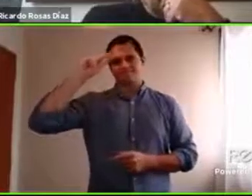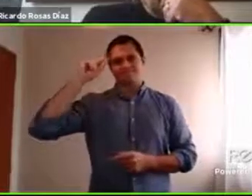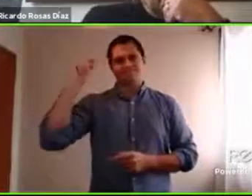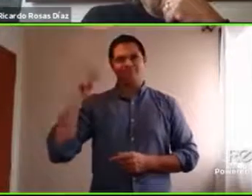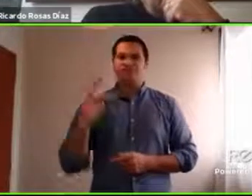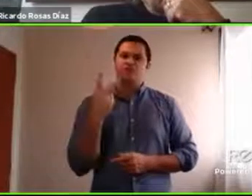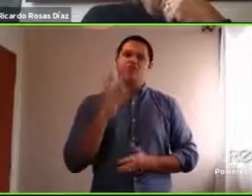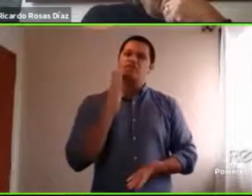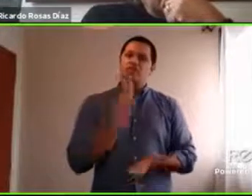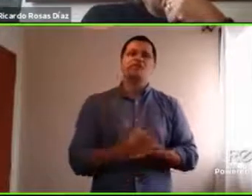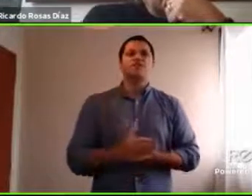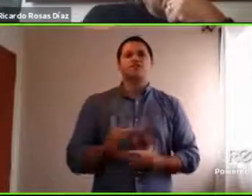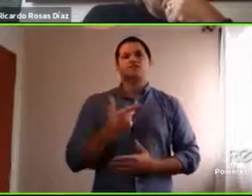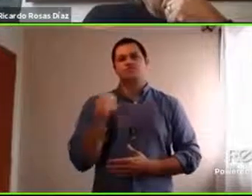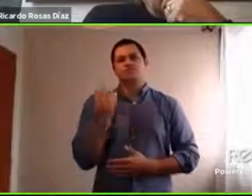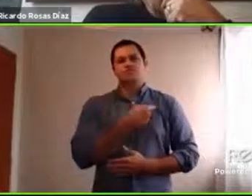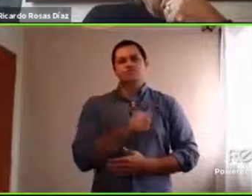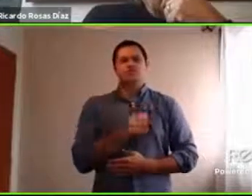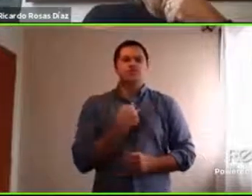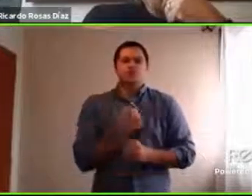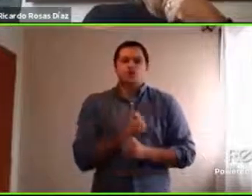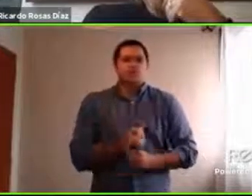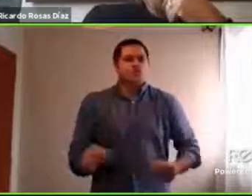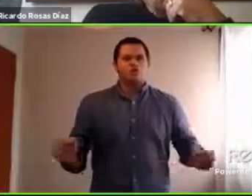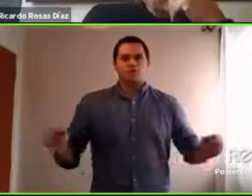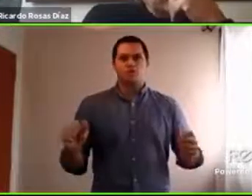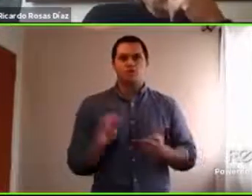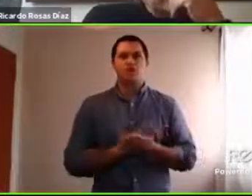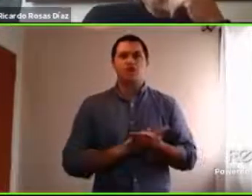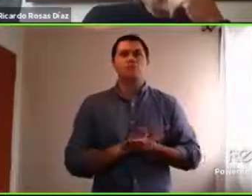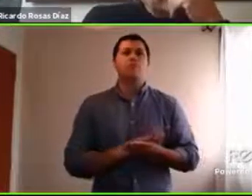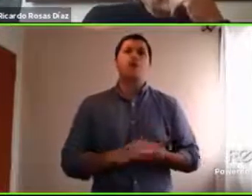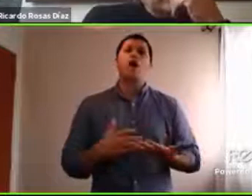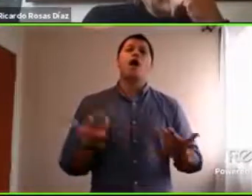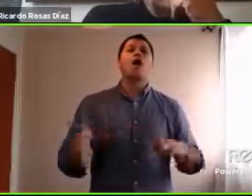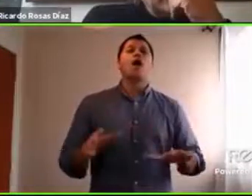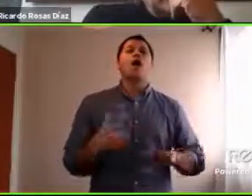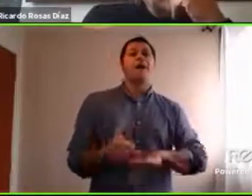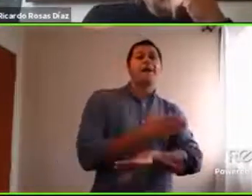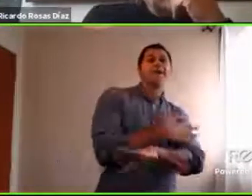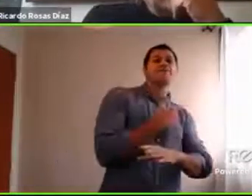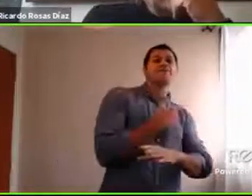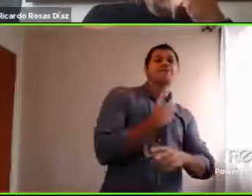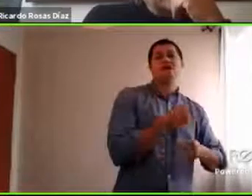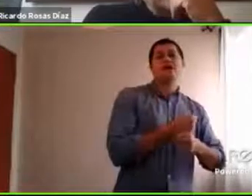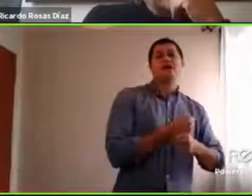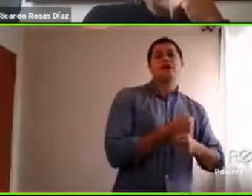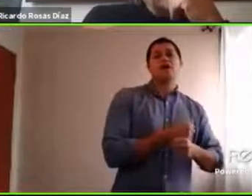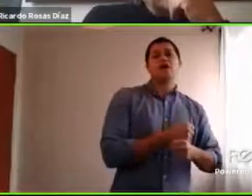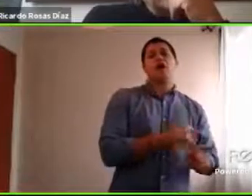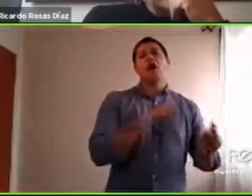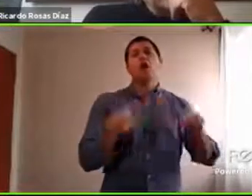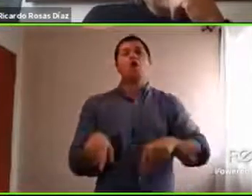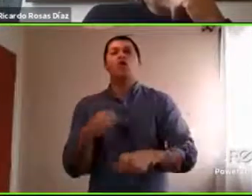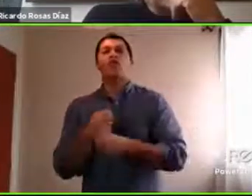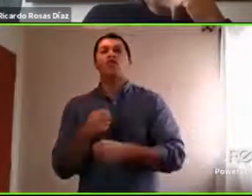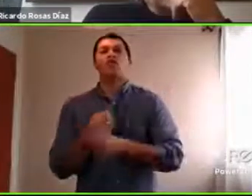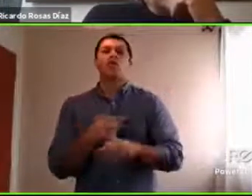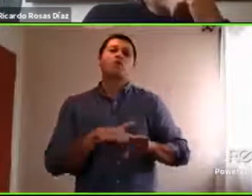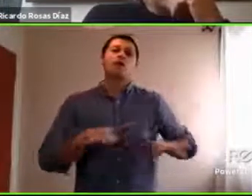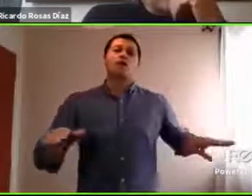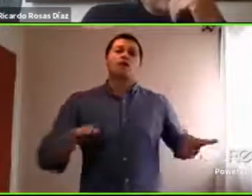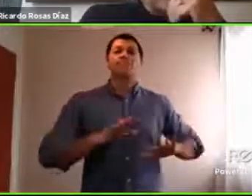flexibles no vamos a poder hacer de cuenta que nada cambió y hacer las cosas como las hacíamos antes porque ahí vamos a frustrarnos